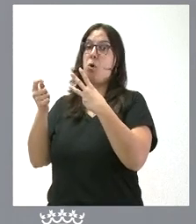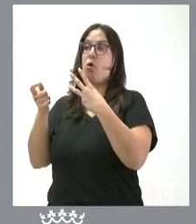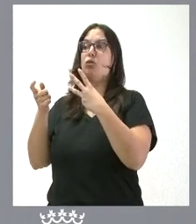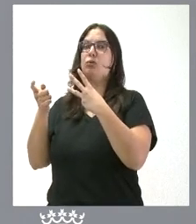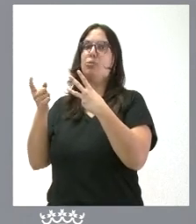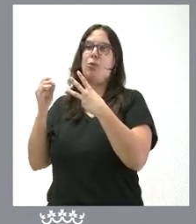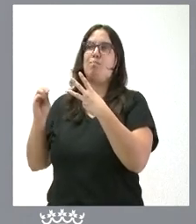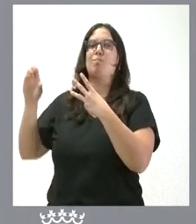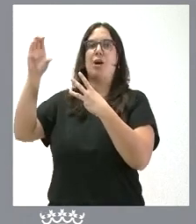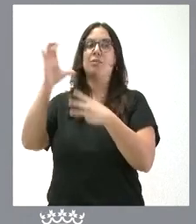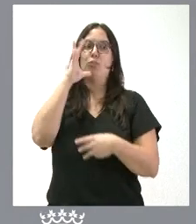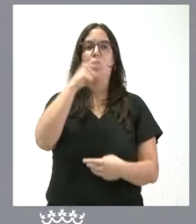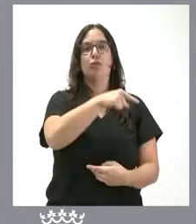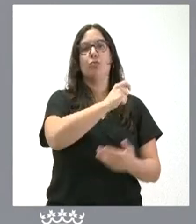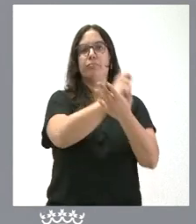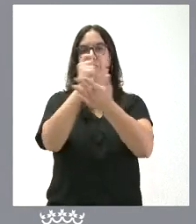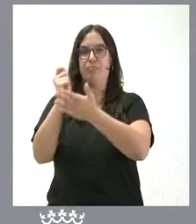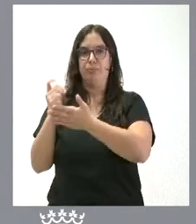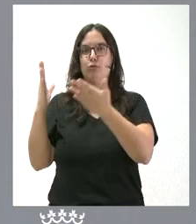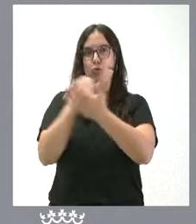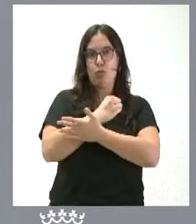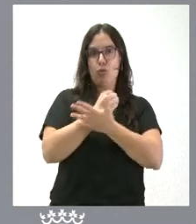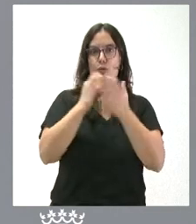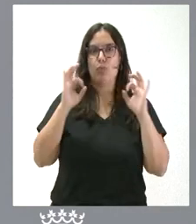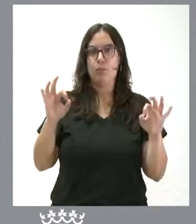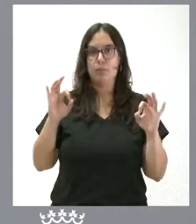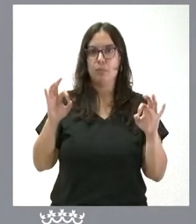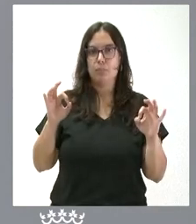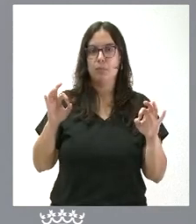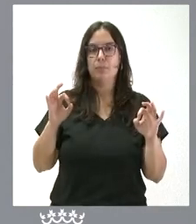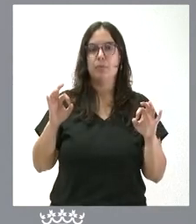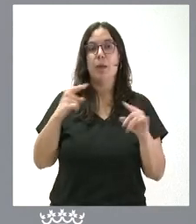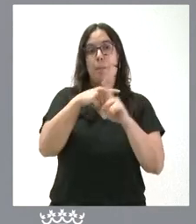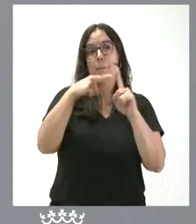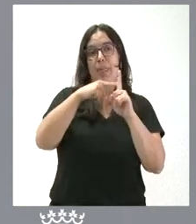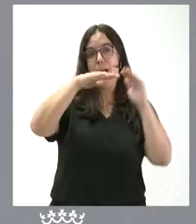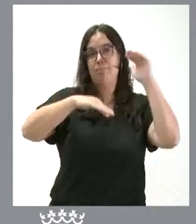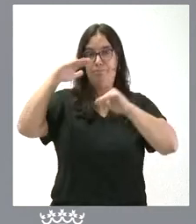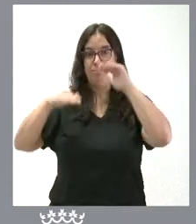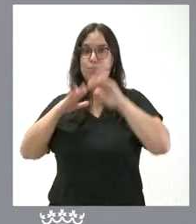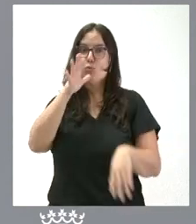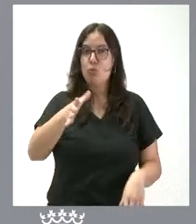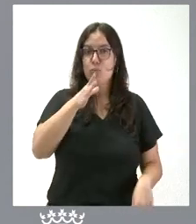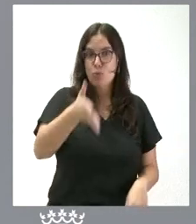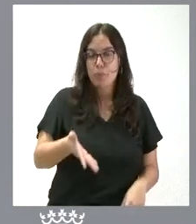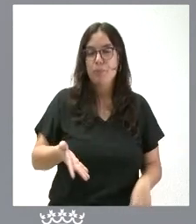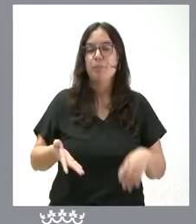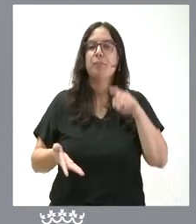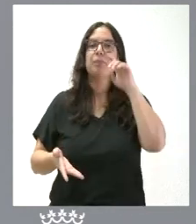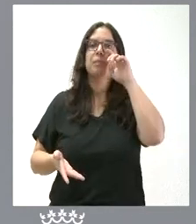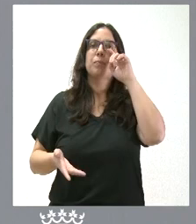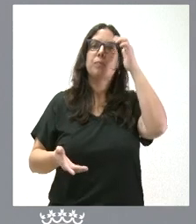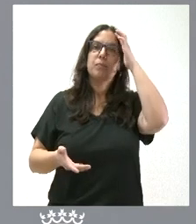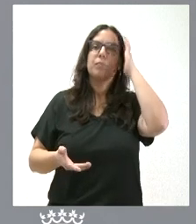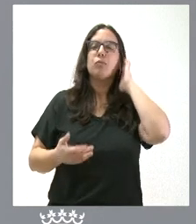últimas prestaciones a las personas que reciben menos cantidades y la media baja. Este es el motivo por el cual es plenamente compatible